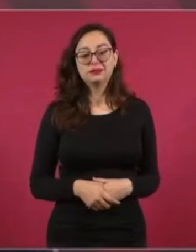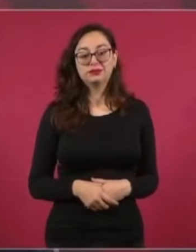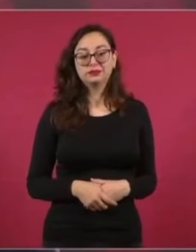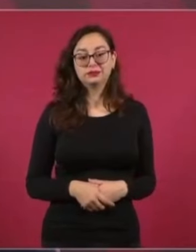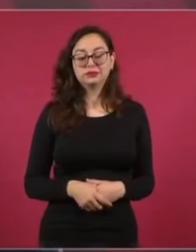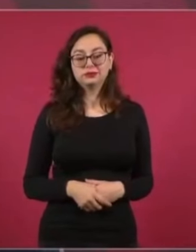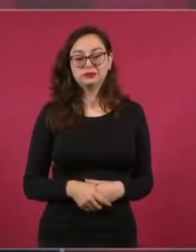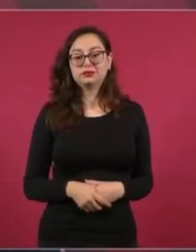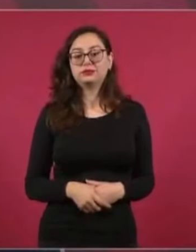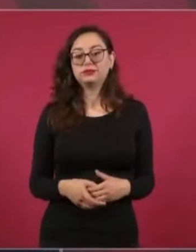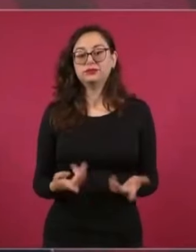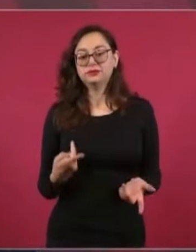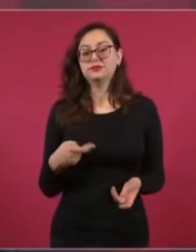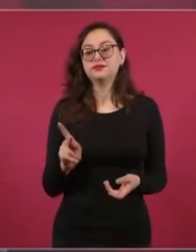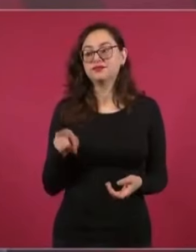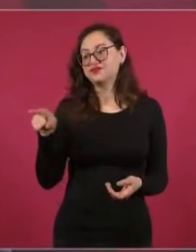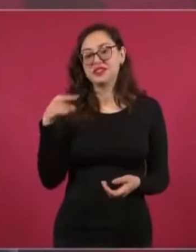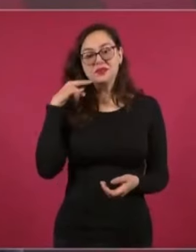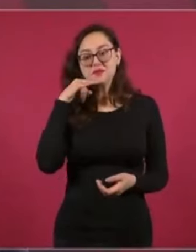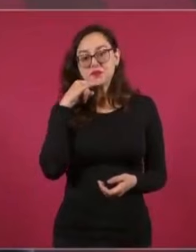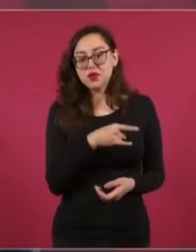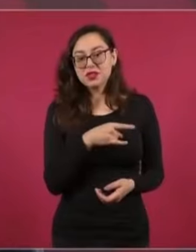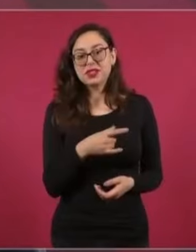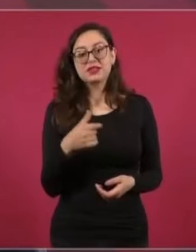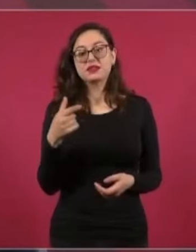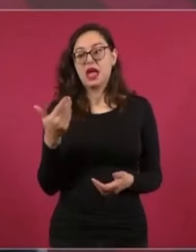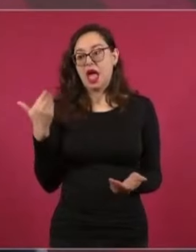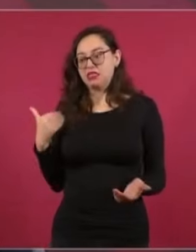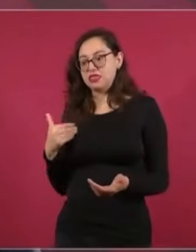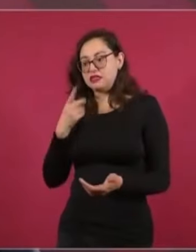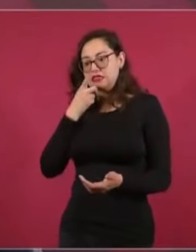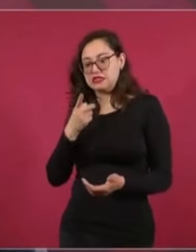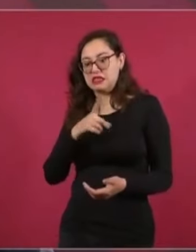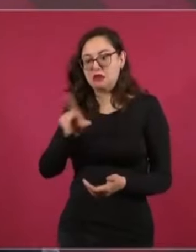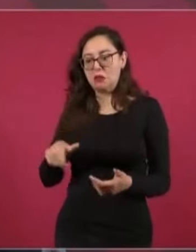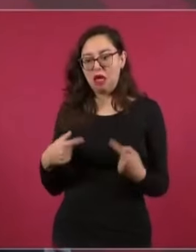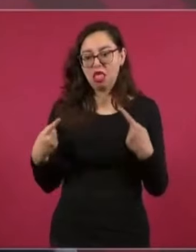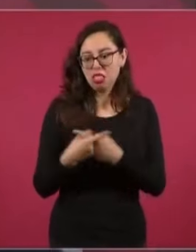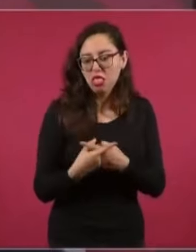Esa hipocresía, querer engañar, nada más que a la gente,